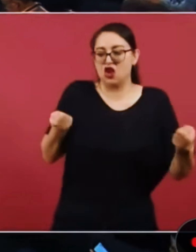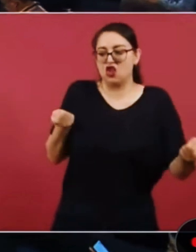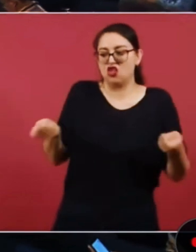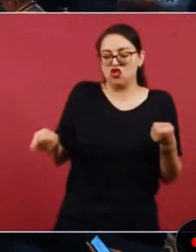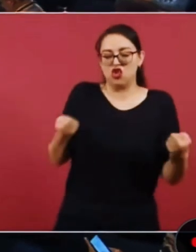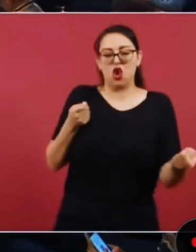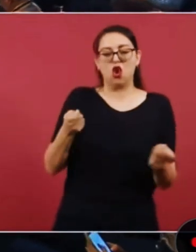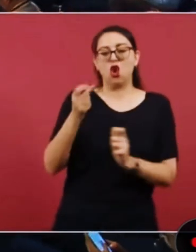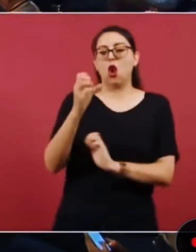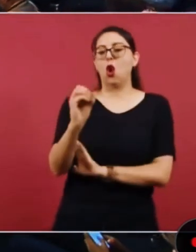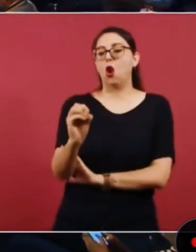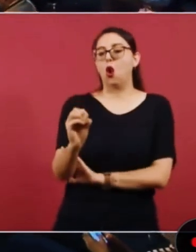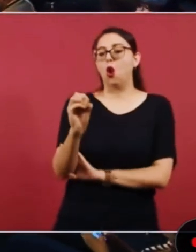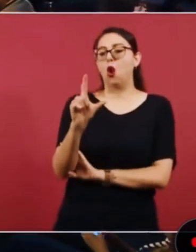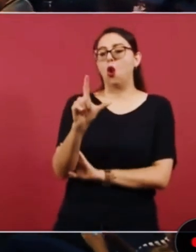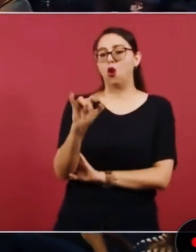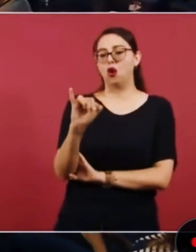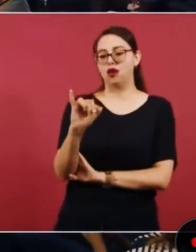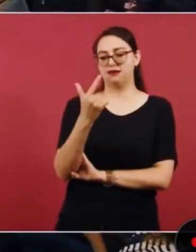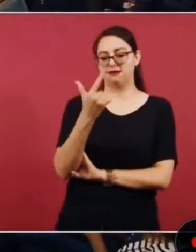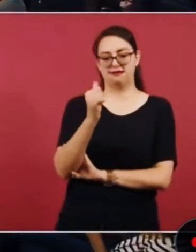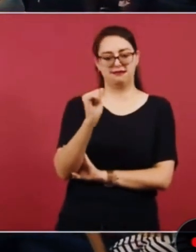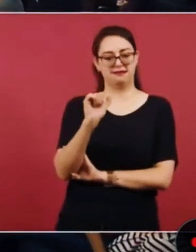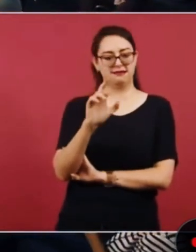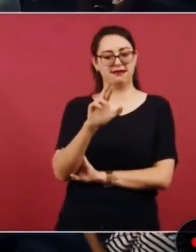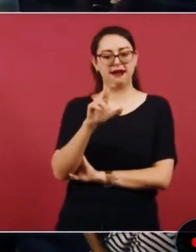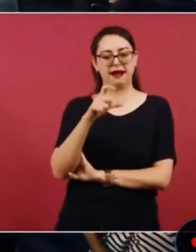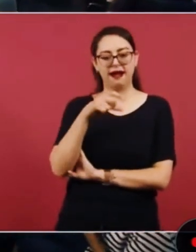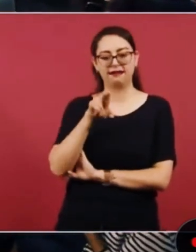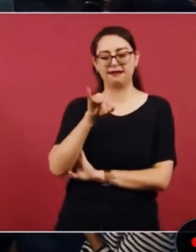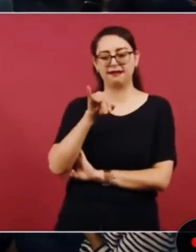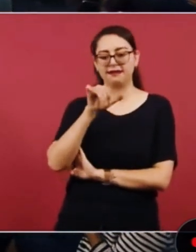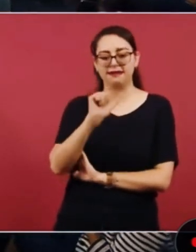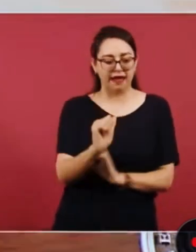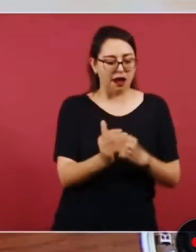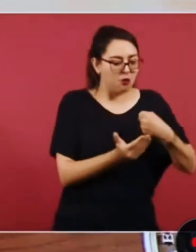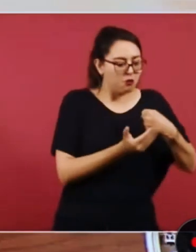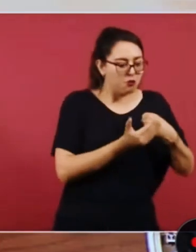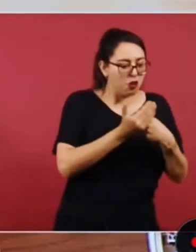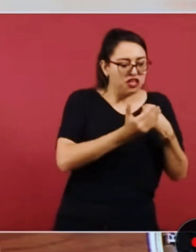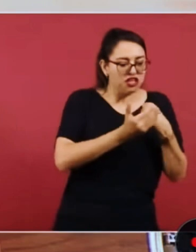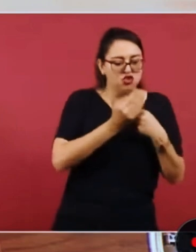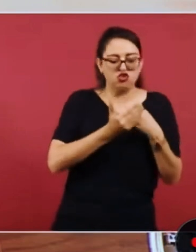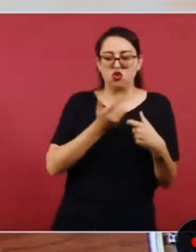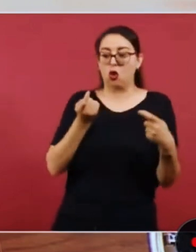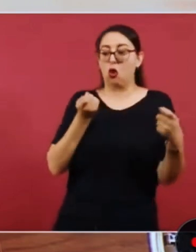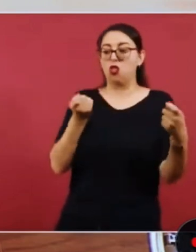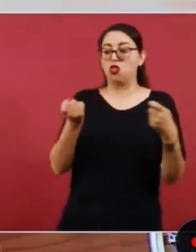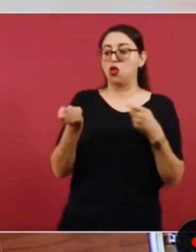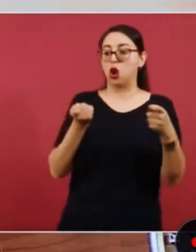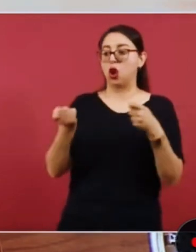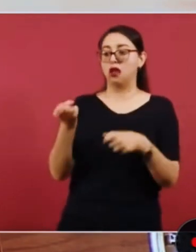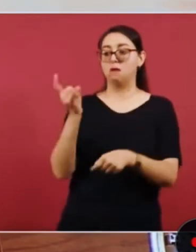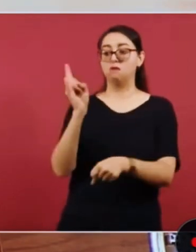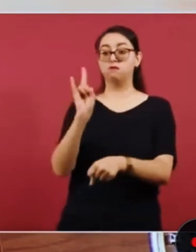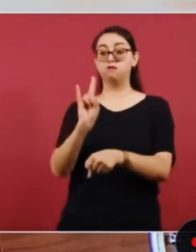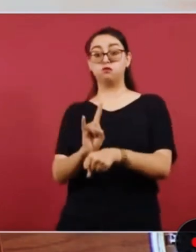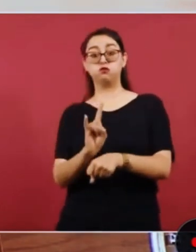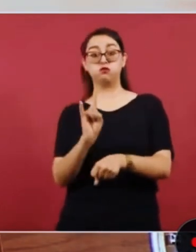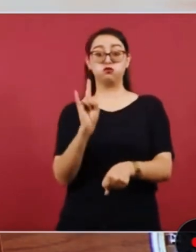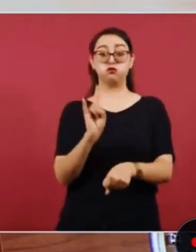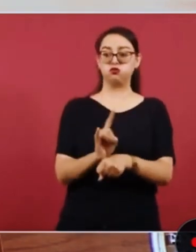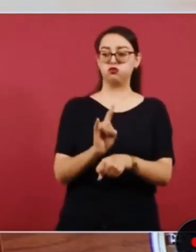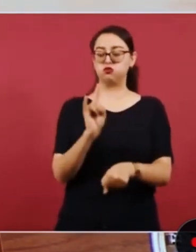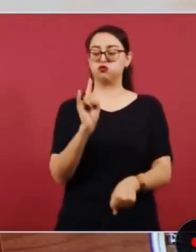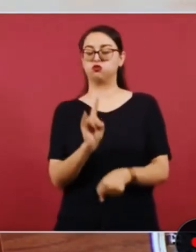pues por eso ahora la gente apoya respalda al